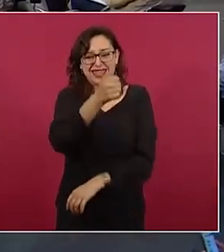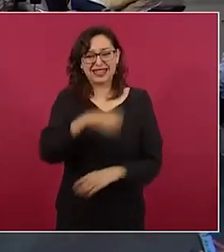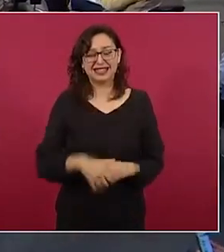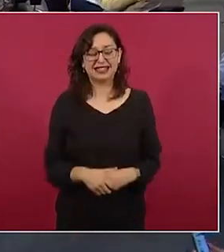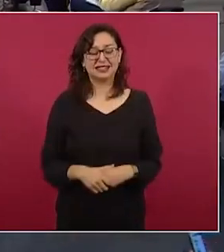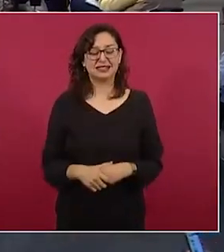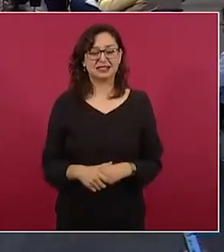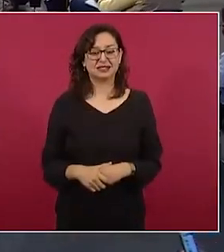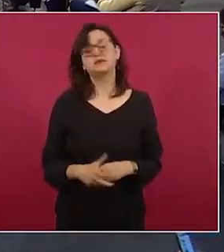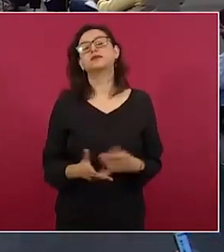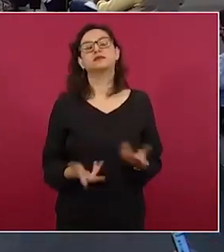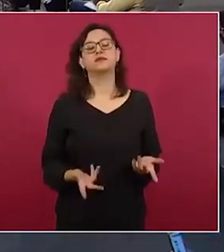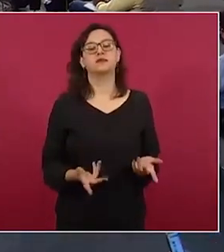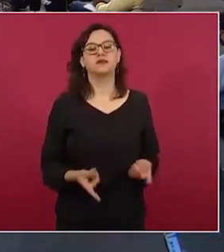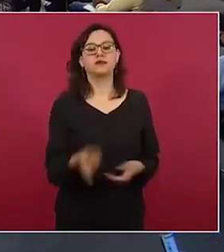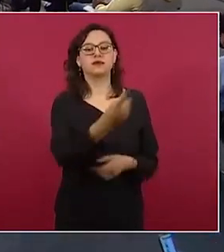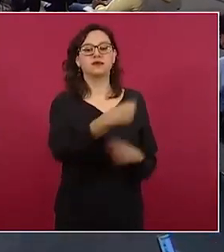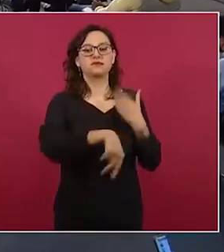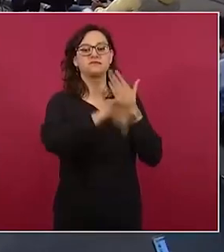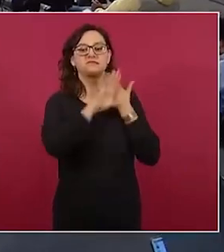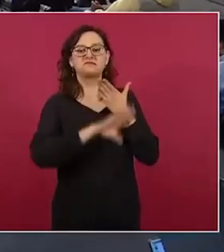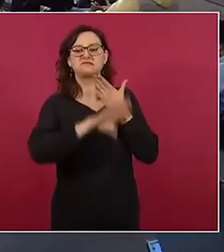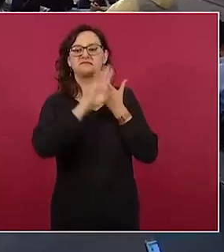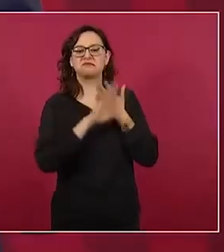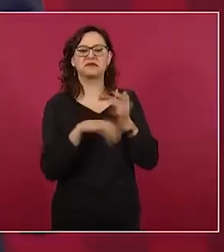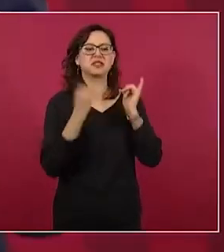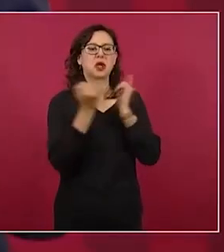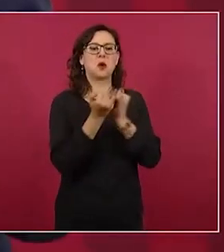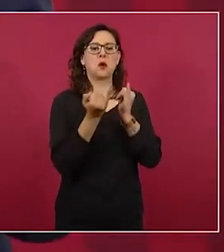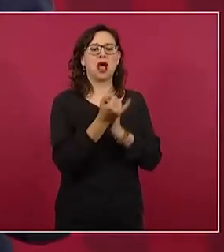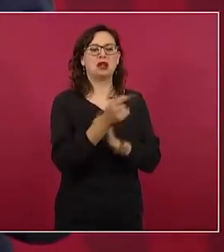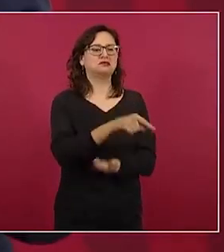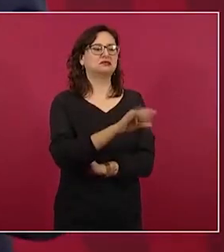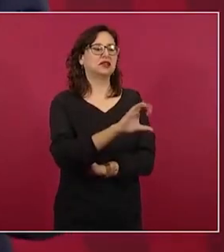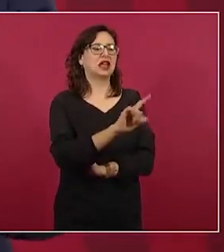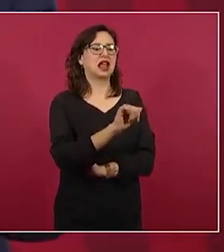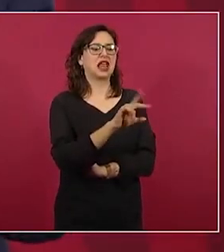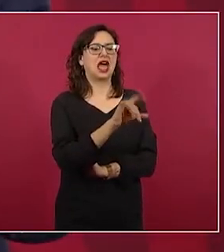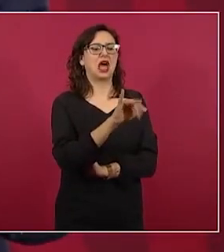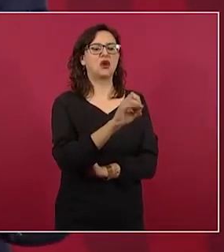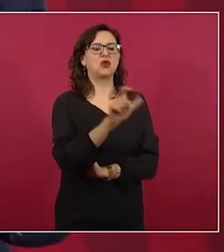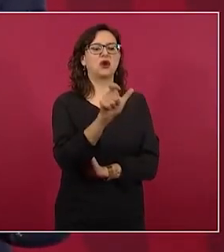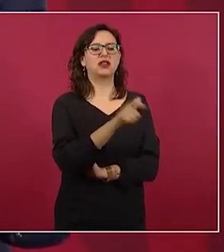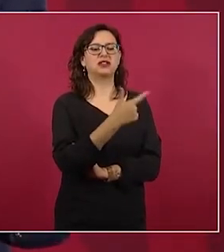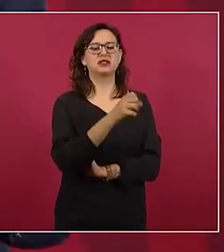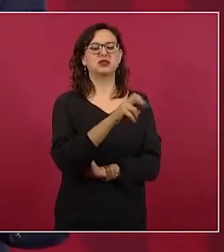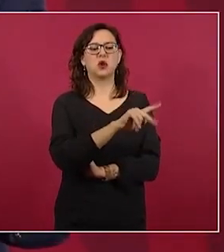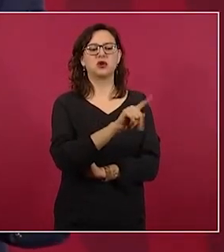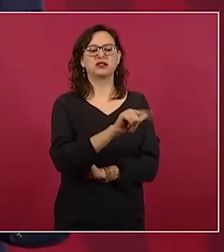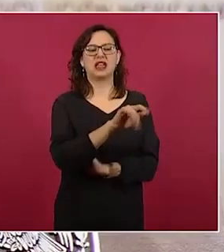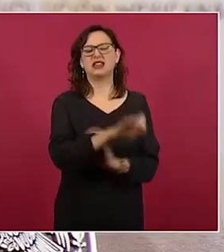Es una oposición como la de Claudia, que es González, a todo lo que hacemos